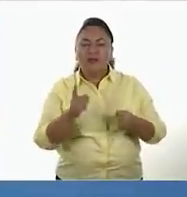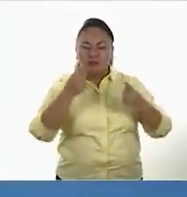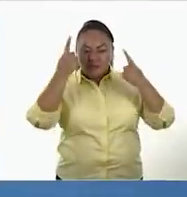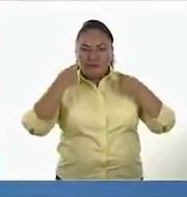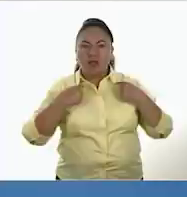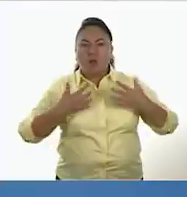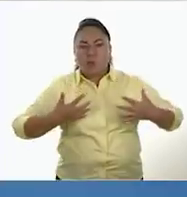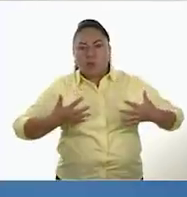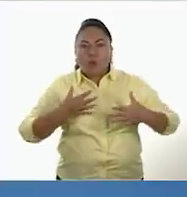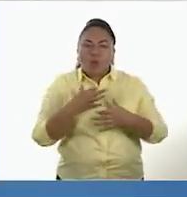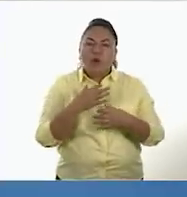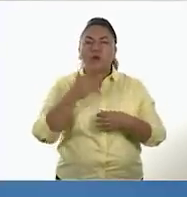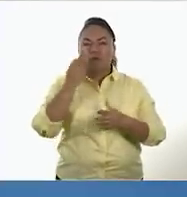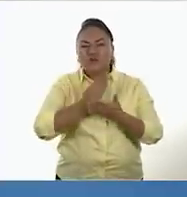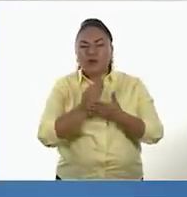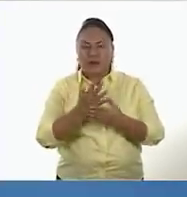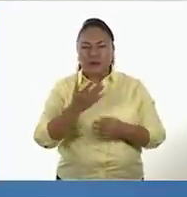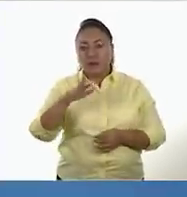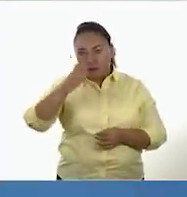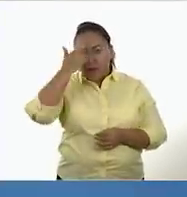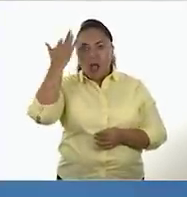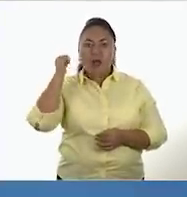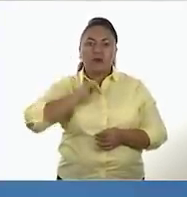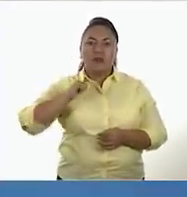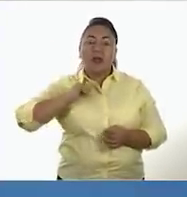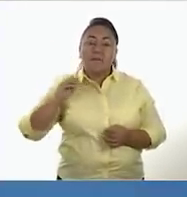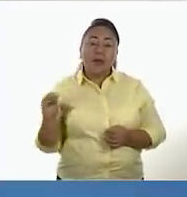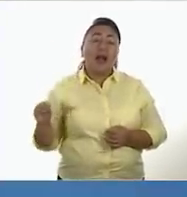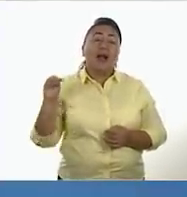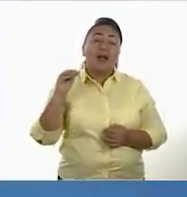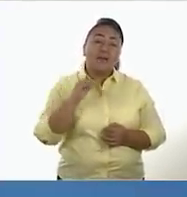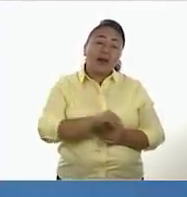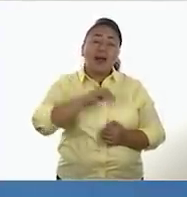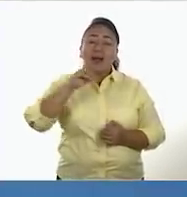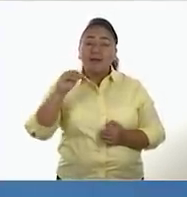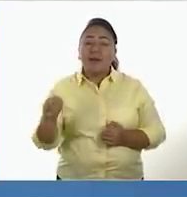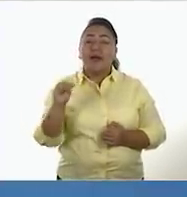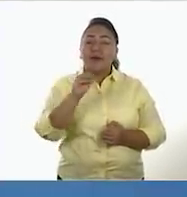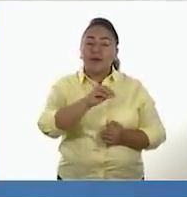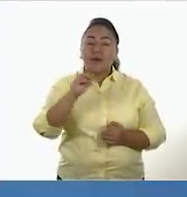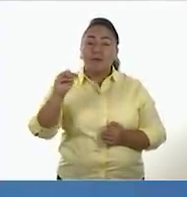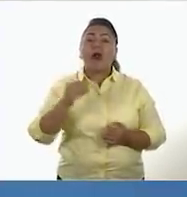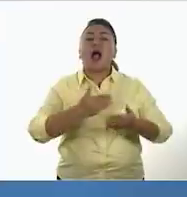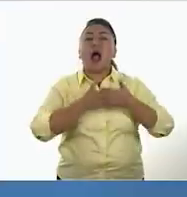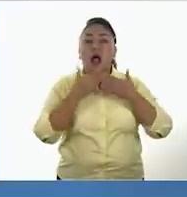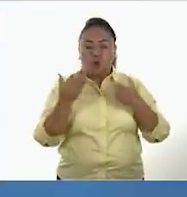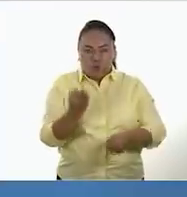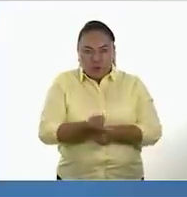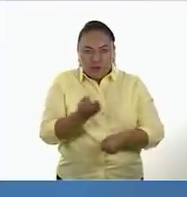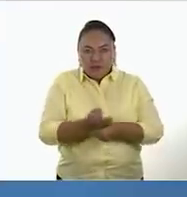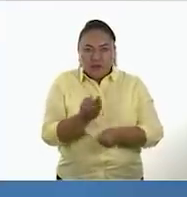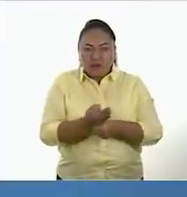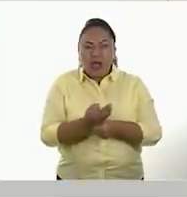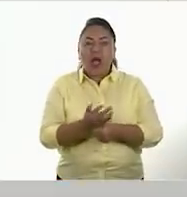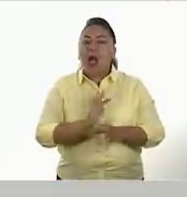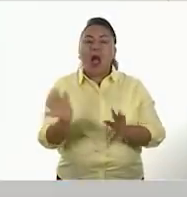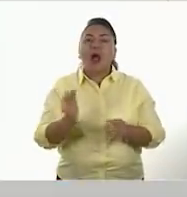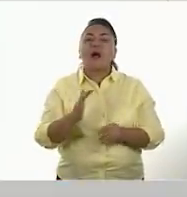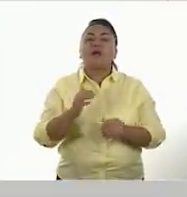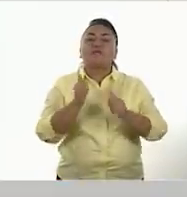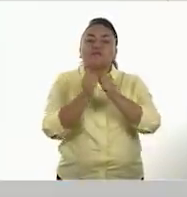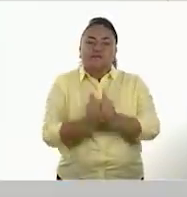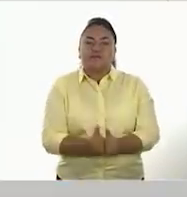físicamente? Recordemos que andaban de un lugar a otro. Ajá. Y, ¿cómo es el aspecto en la actualidad de los grupos ya sedentarios?